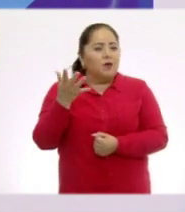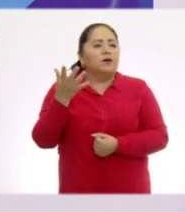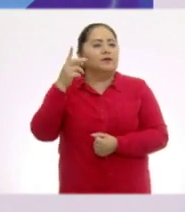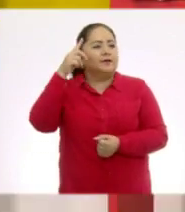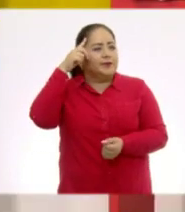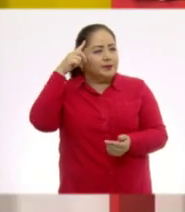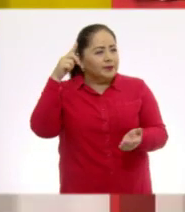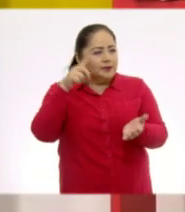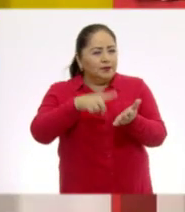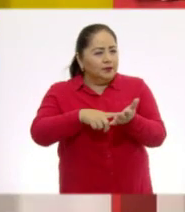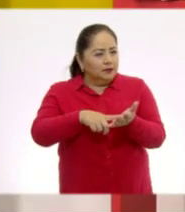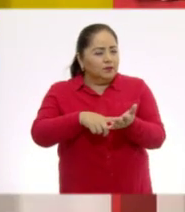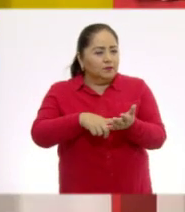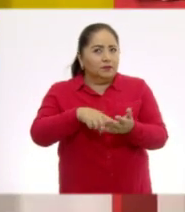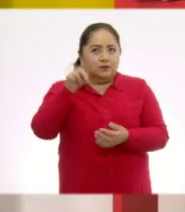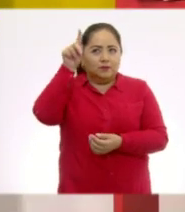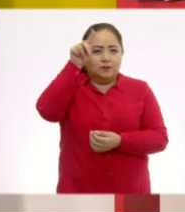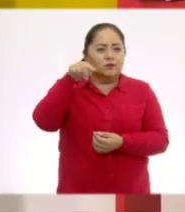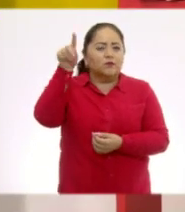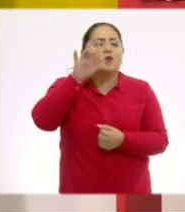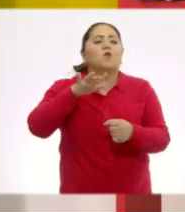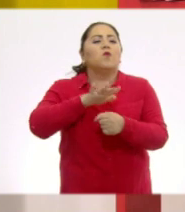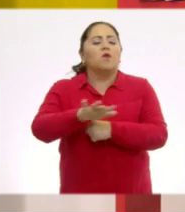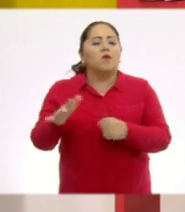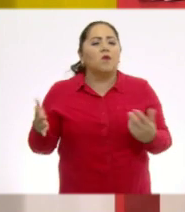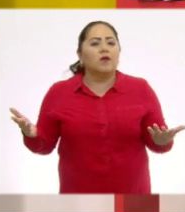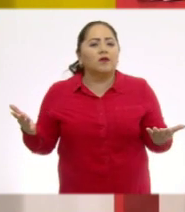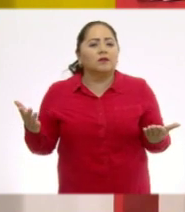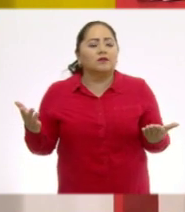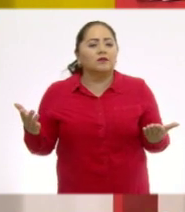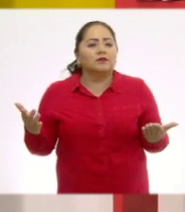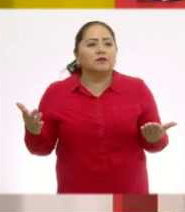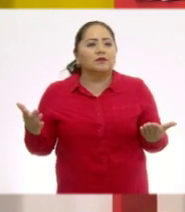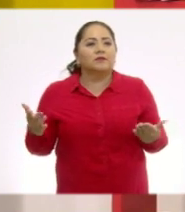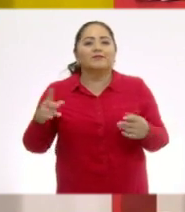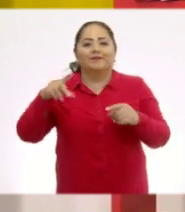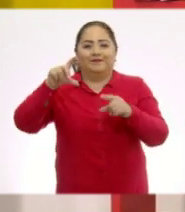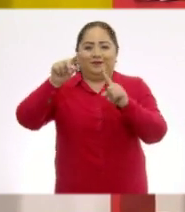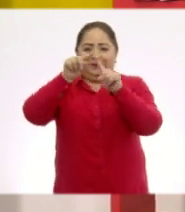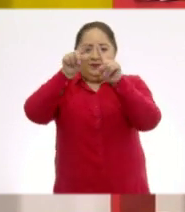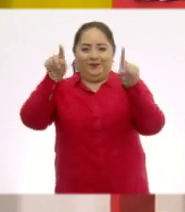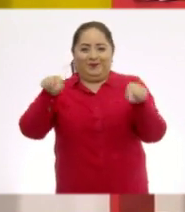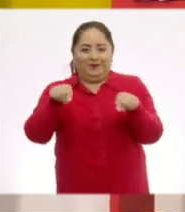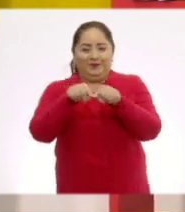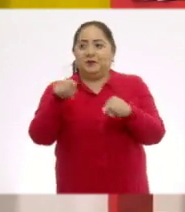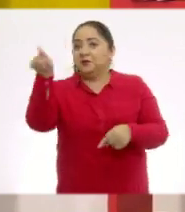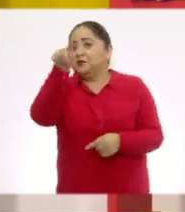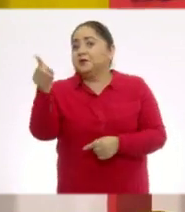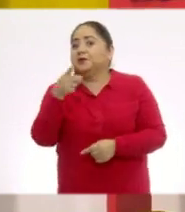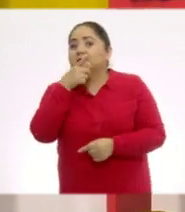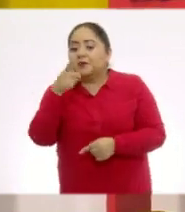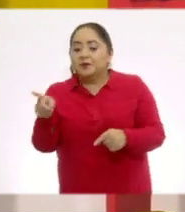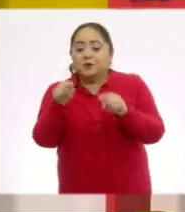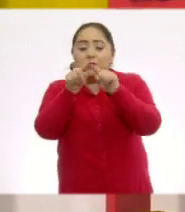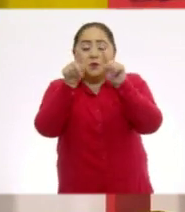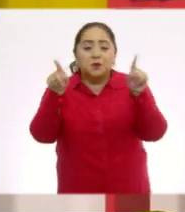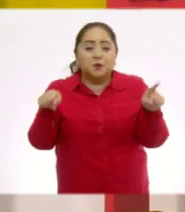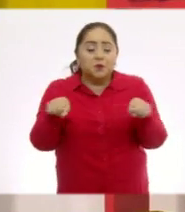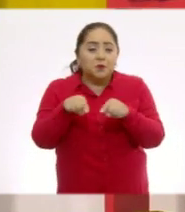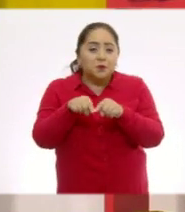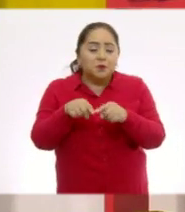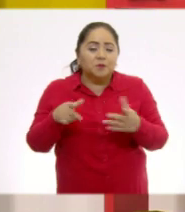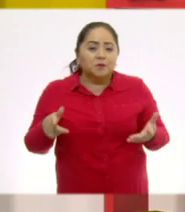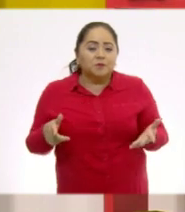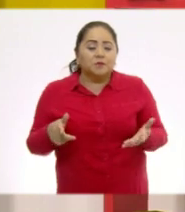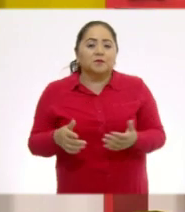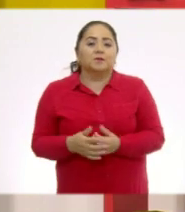Creo que, si no me equivoco, esa figura, ¿cuál es? Sí. El cuadrado. Dicen los niños que el cuadrado... ¿El cuadrado? Yo iba